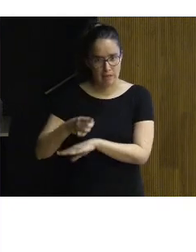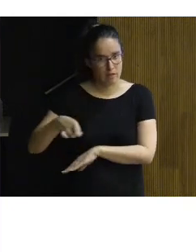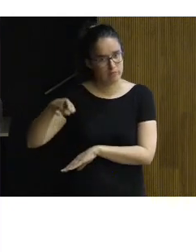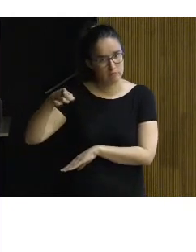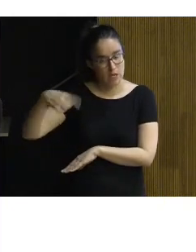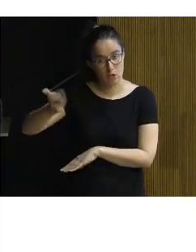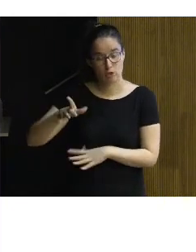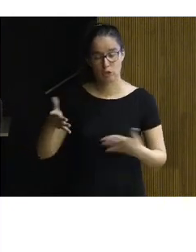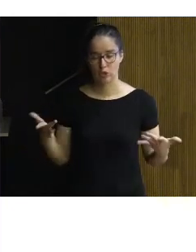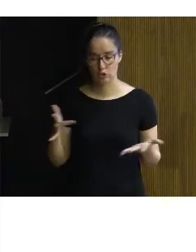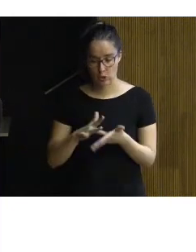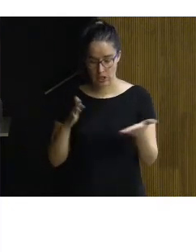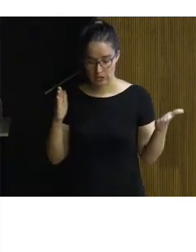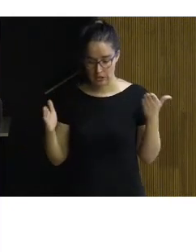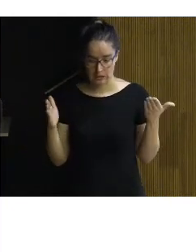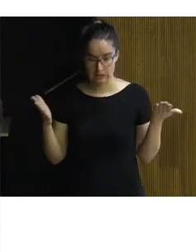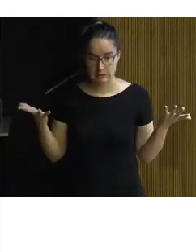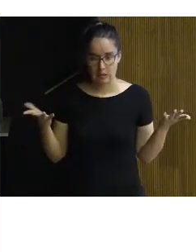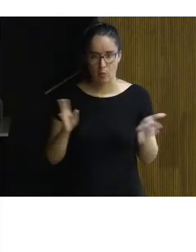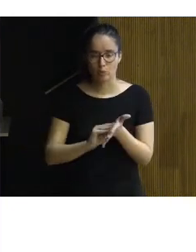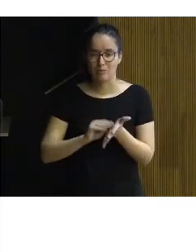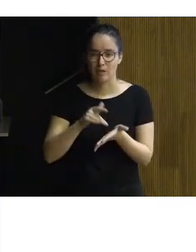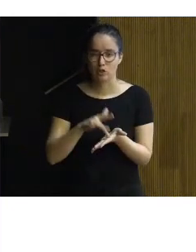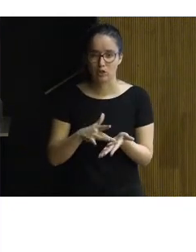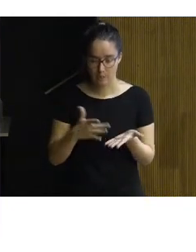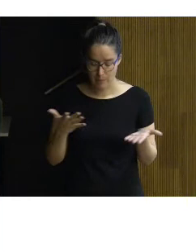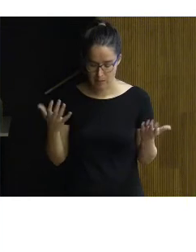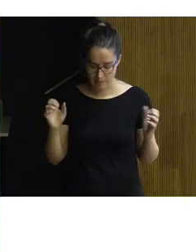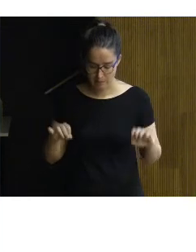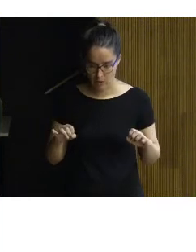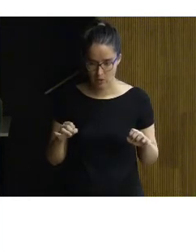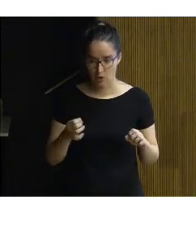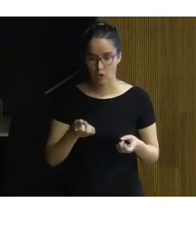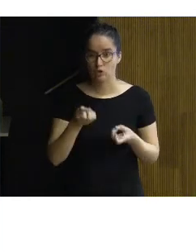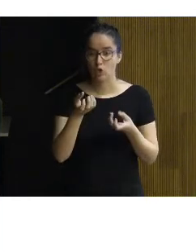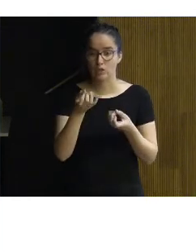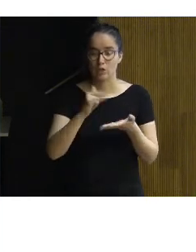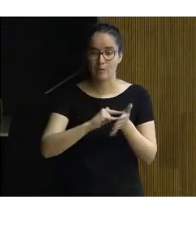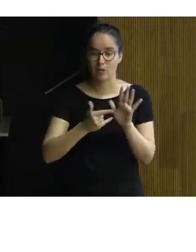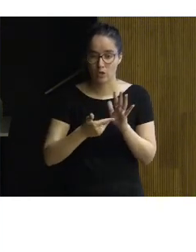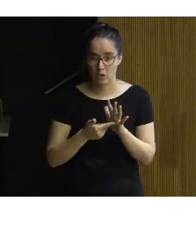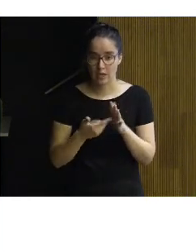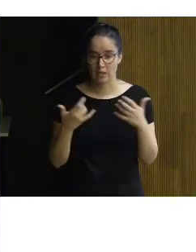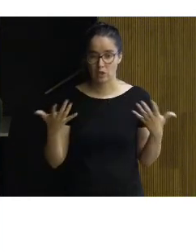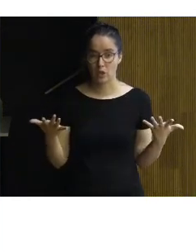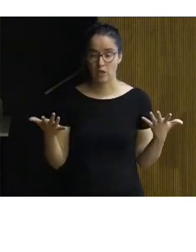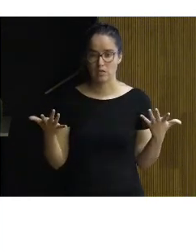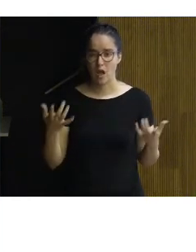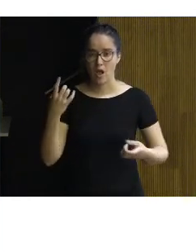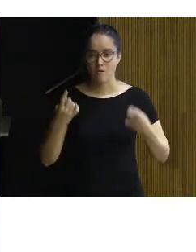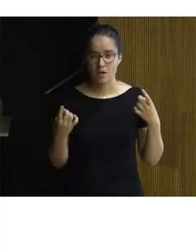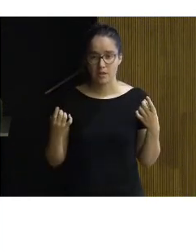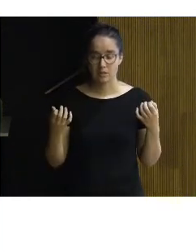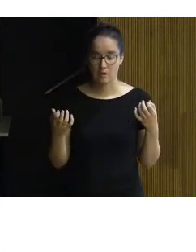nos encontrábamos en ese punto que sucede muchas veces bueno hemos llegado hasta aquí estoy contando la metodología ¿eh? entonces hay veces que hay que